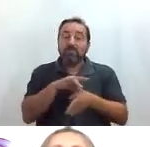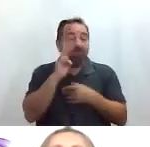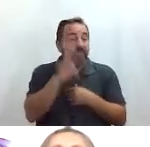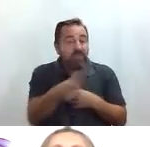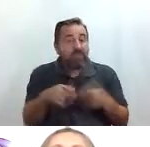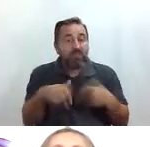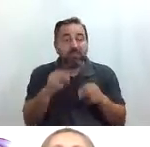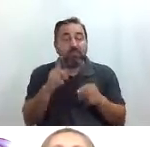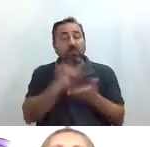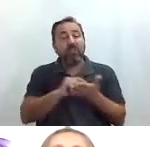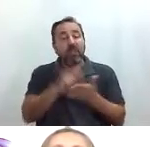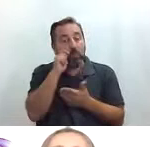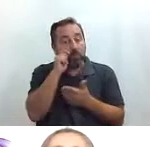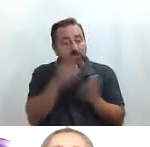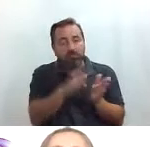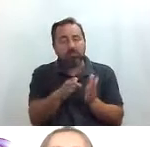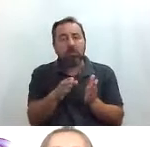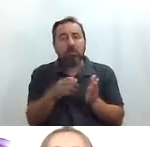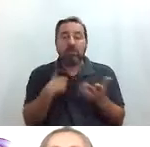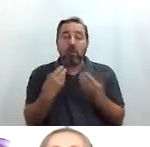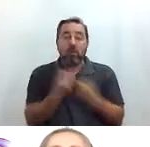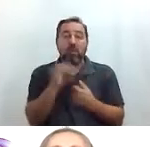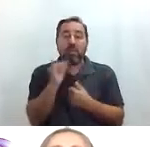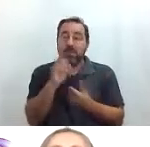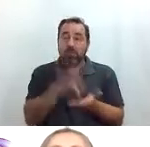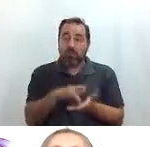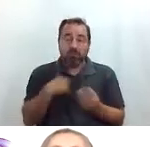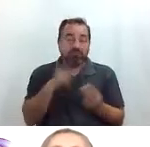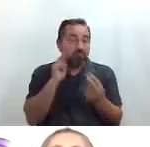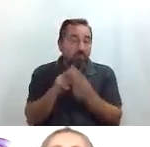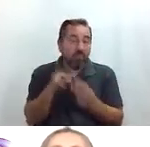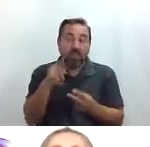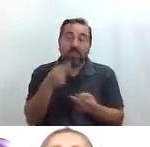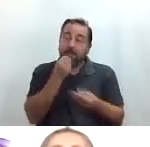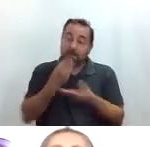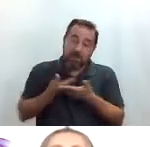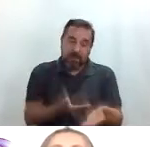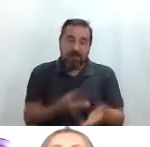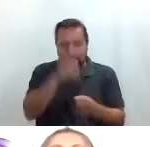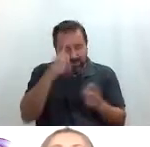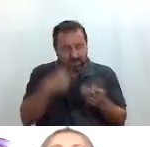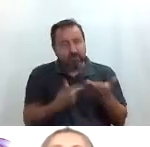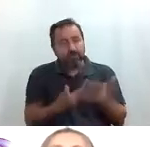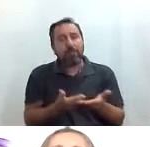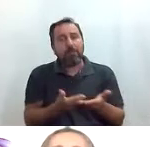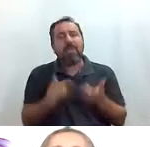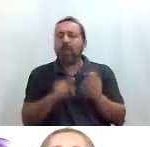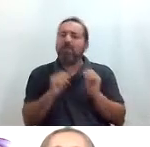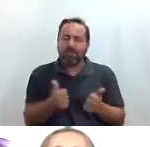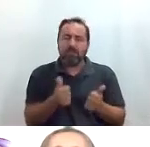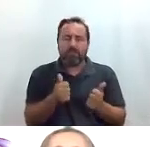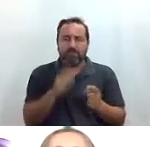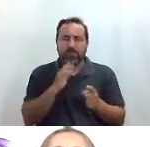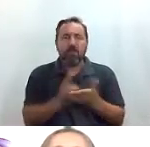oficina de turismo con precisamente con Iván ahí le conocí que nos dieron la bienvenida a Madrid ya empezamos una de las rutas